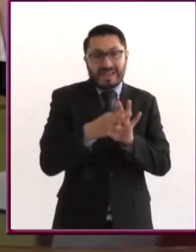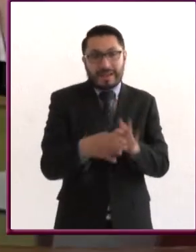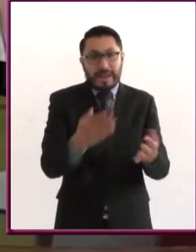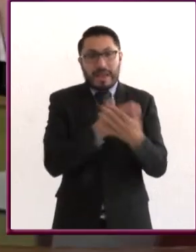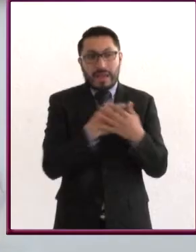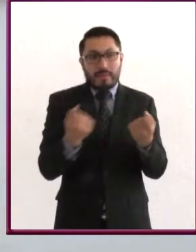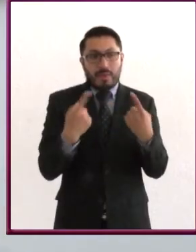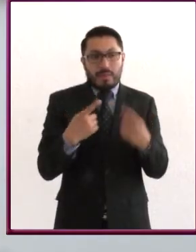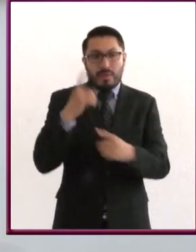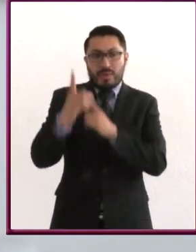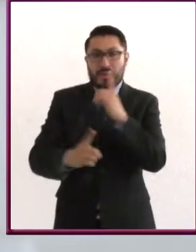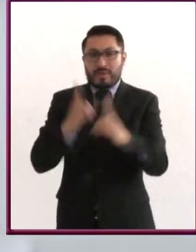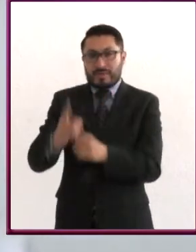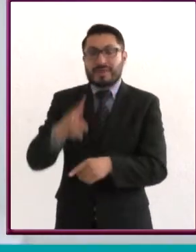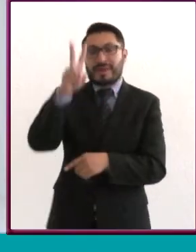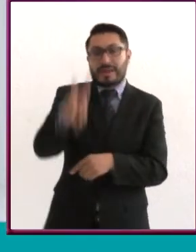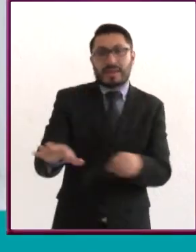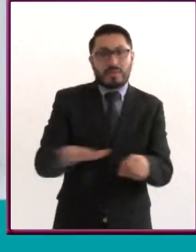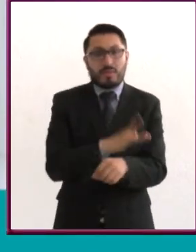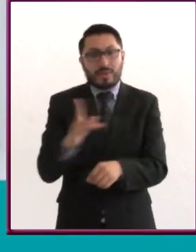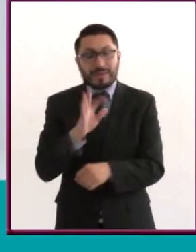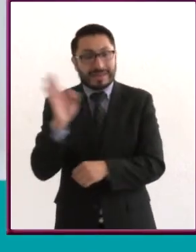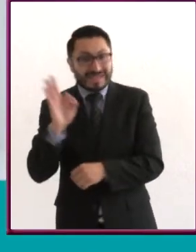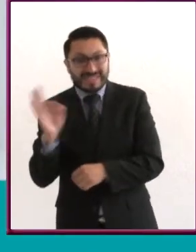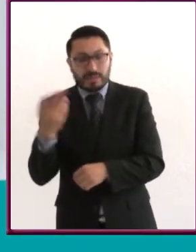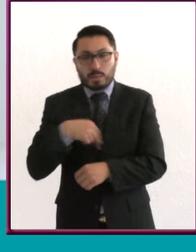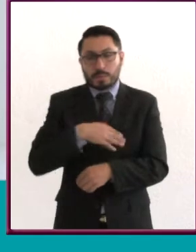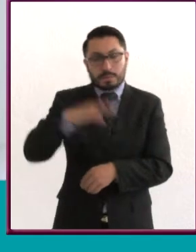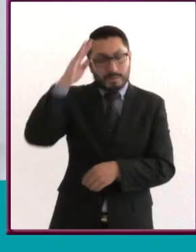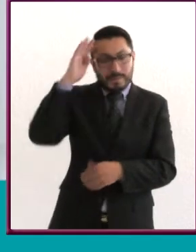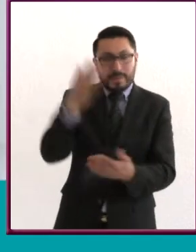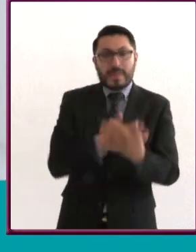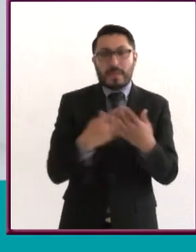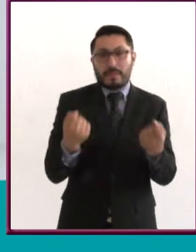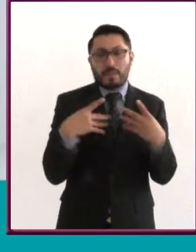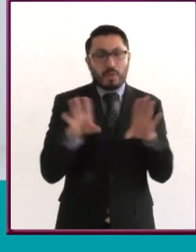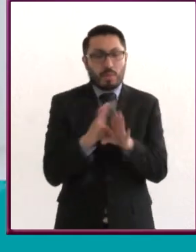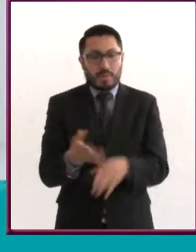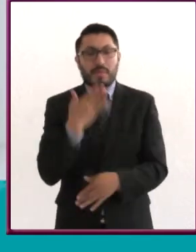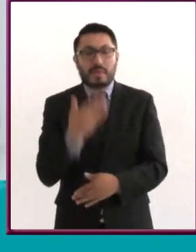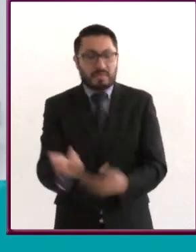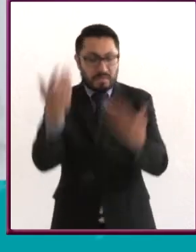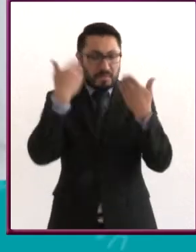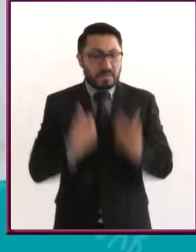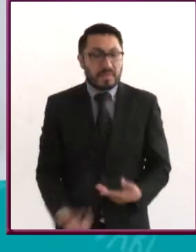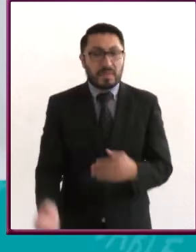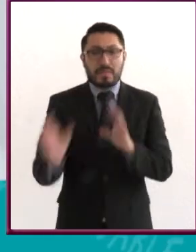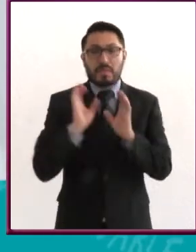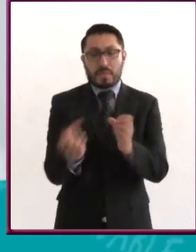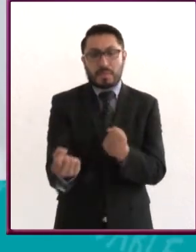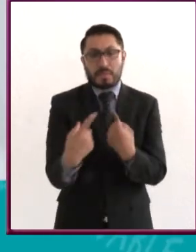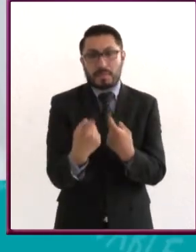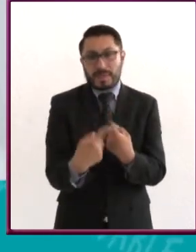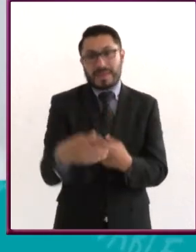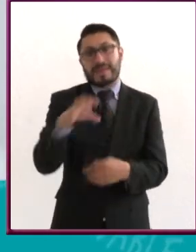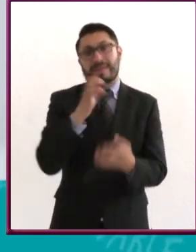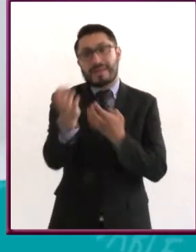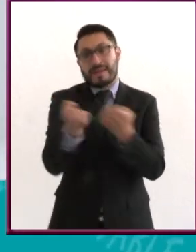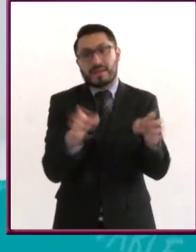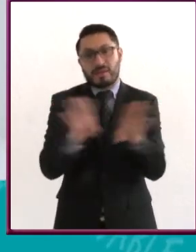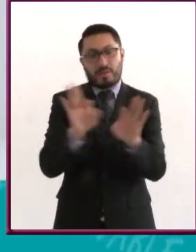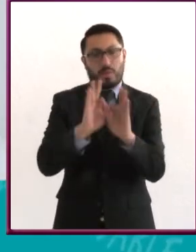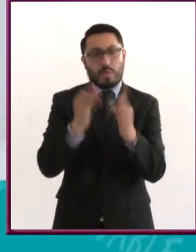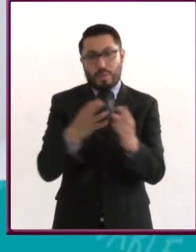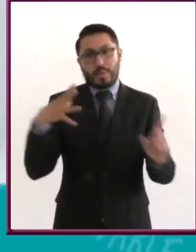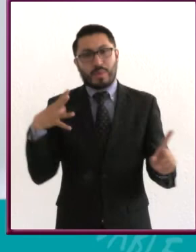deporte? Totalmente, porque si pensamos que el amor propio es estar bien con uno mismo y cuidarnos, el ejercicio es una